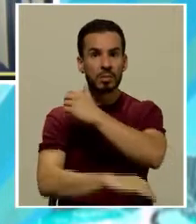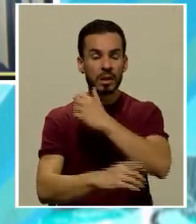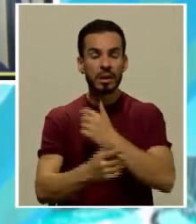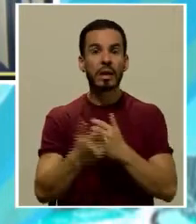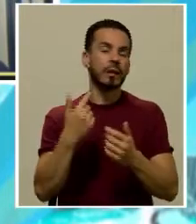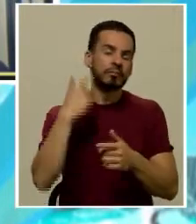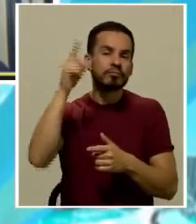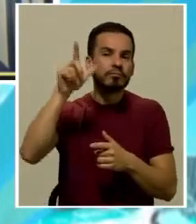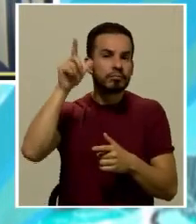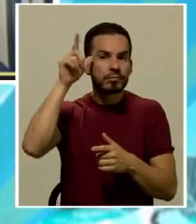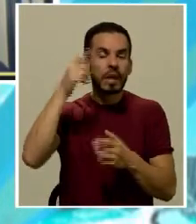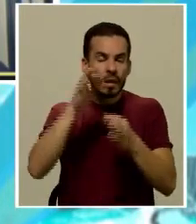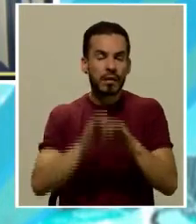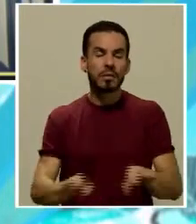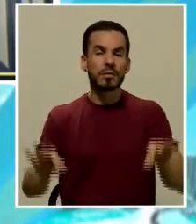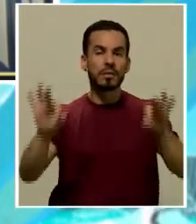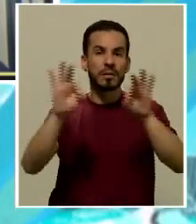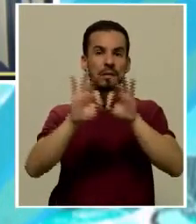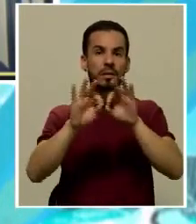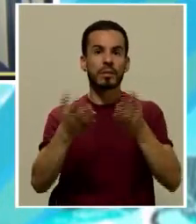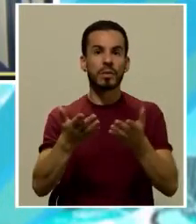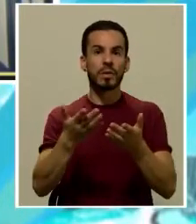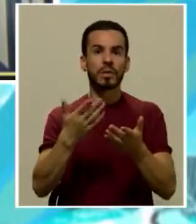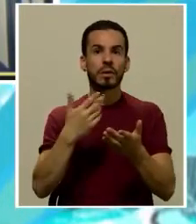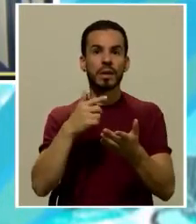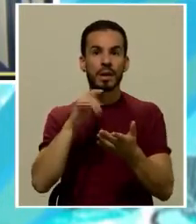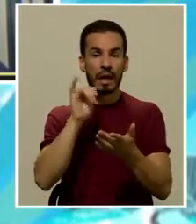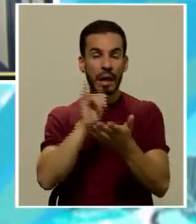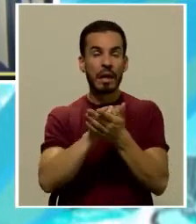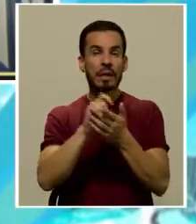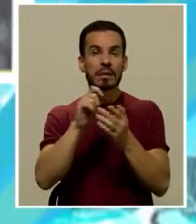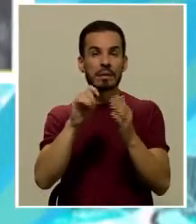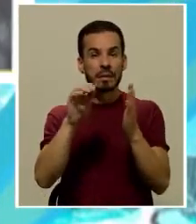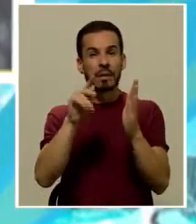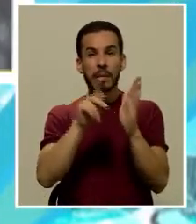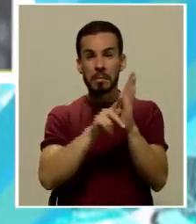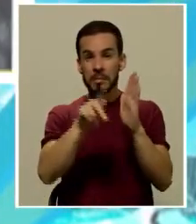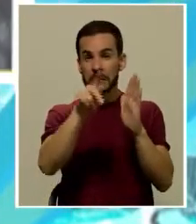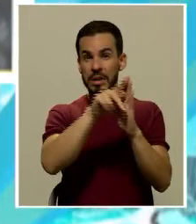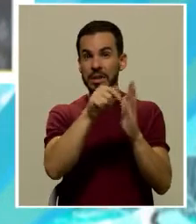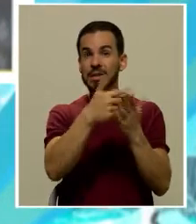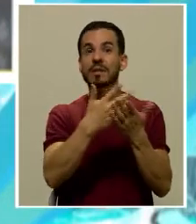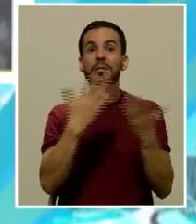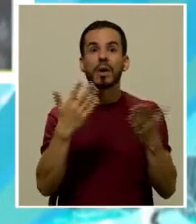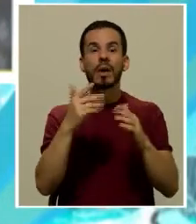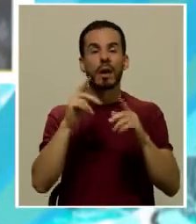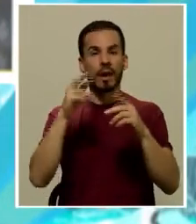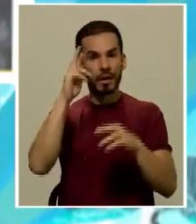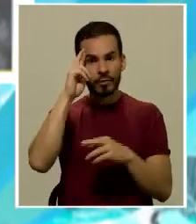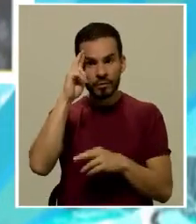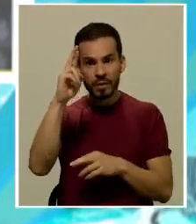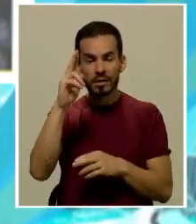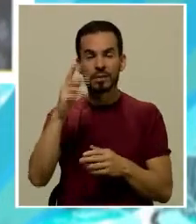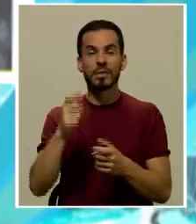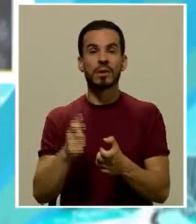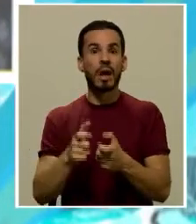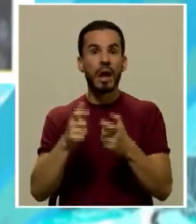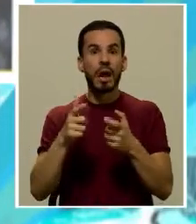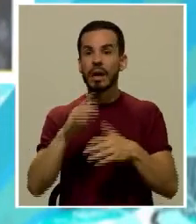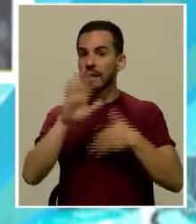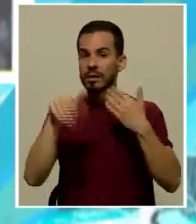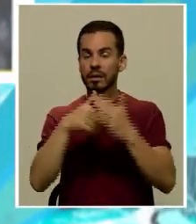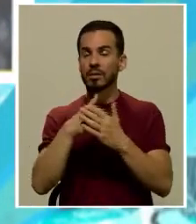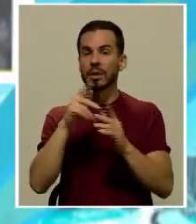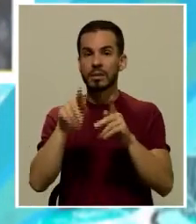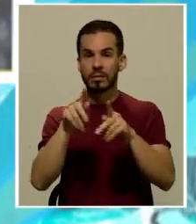por supuesto, es importante este principio, digamos, de respeto a las garantías de